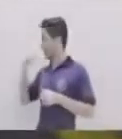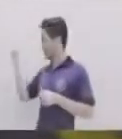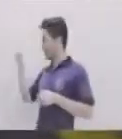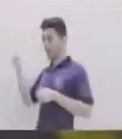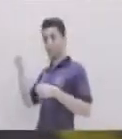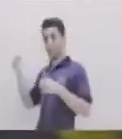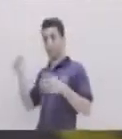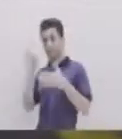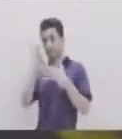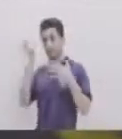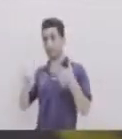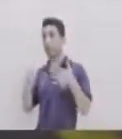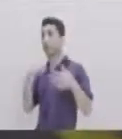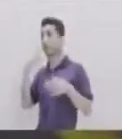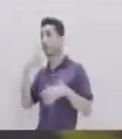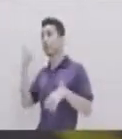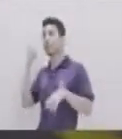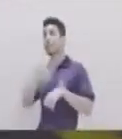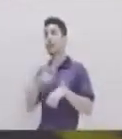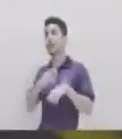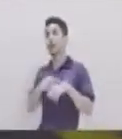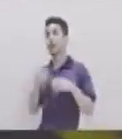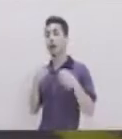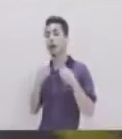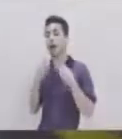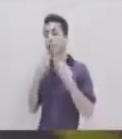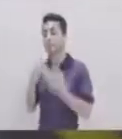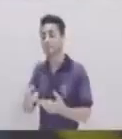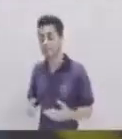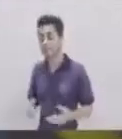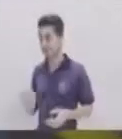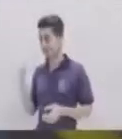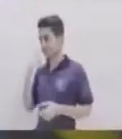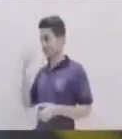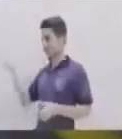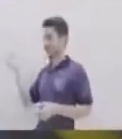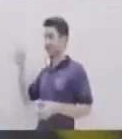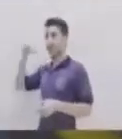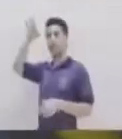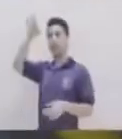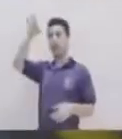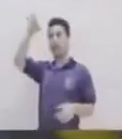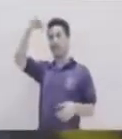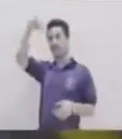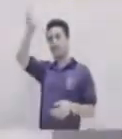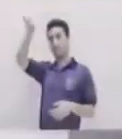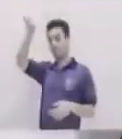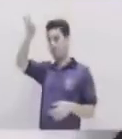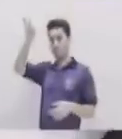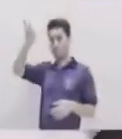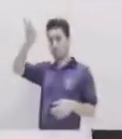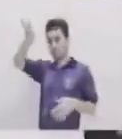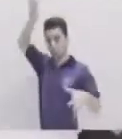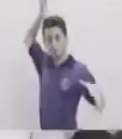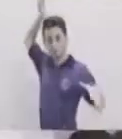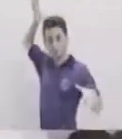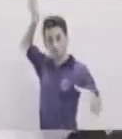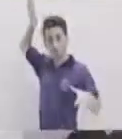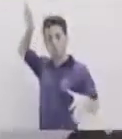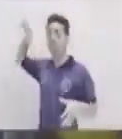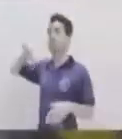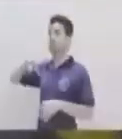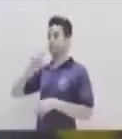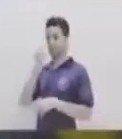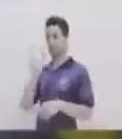Nosotros lo que queremos Saber es el tiempo De reacción ¿Qué pasa? ¿Yo estaba moviendo La regla al inicio O solo la dejé caer? Solo la dejó caer